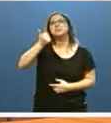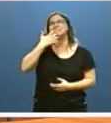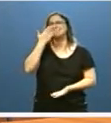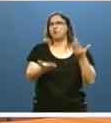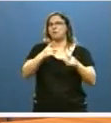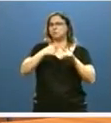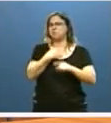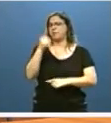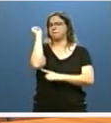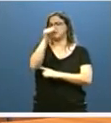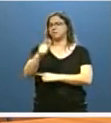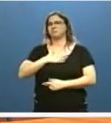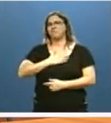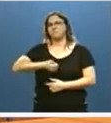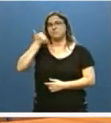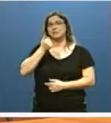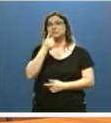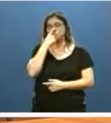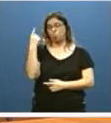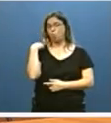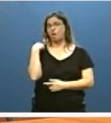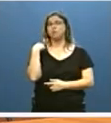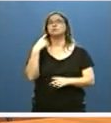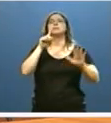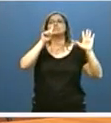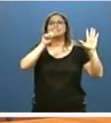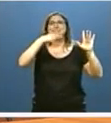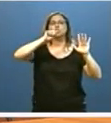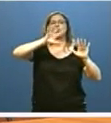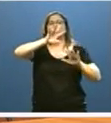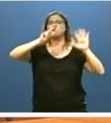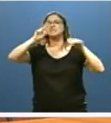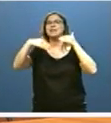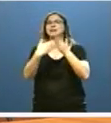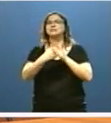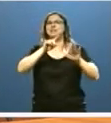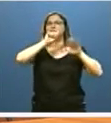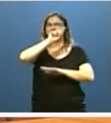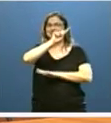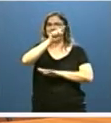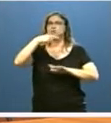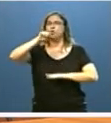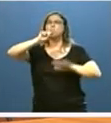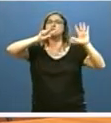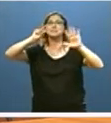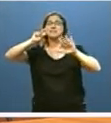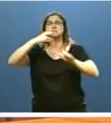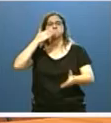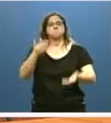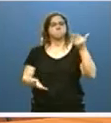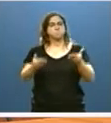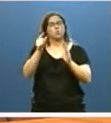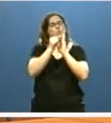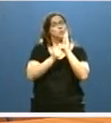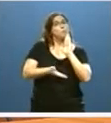habiendo subido en el último año de 6,57 a 6,70 puntos, siendo aún más alta la valoración de las